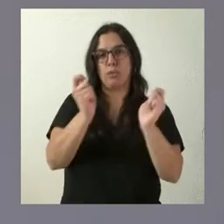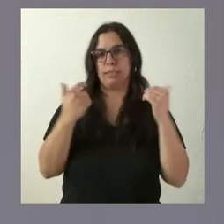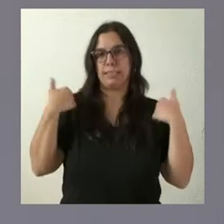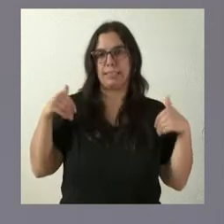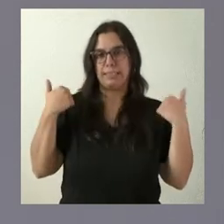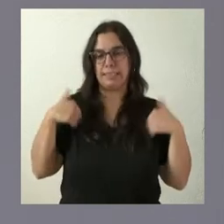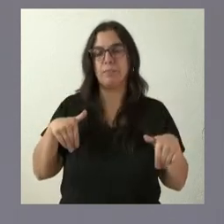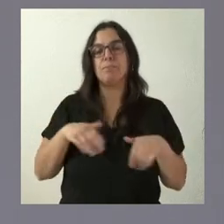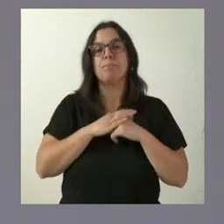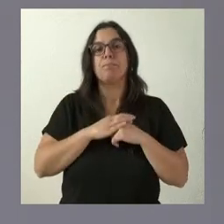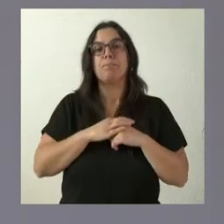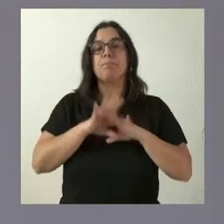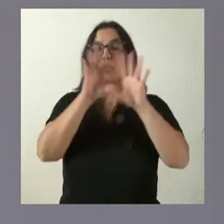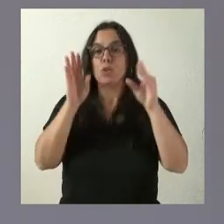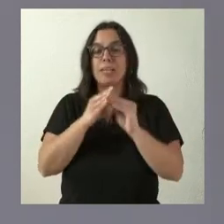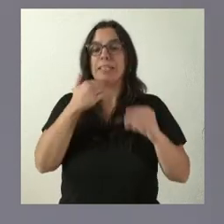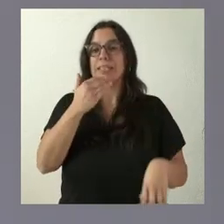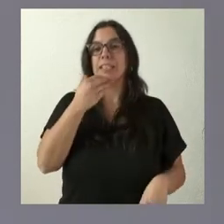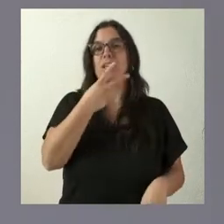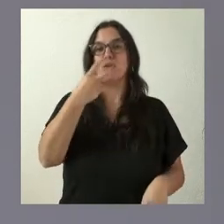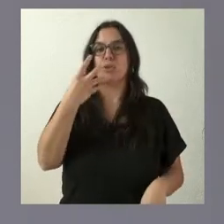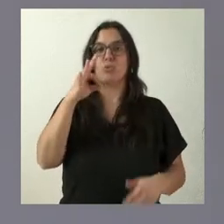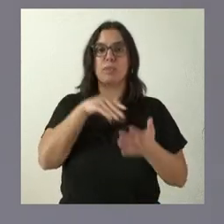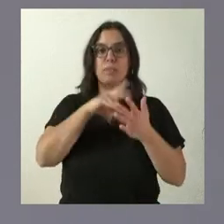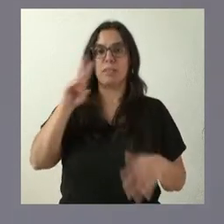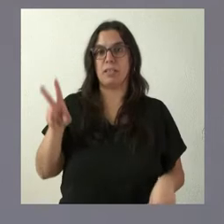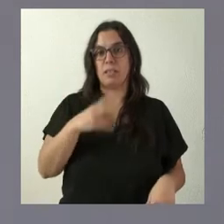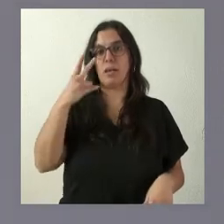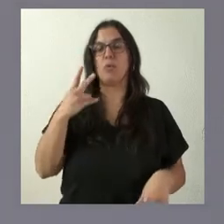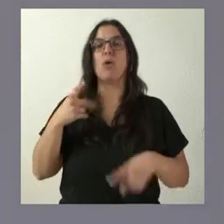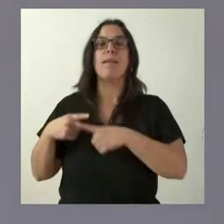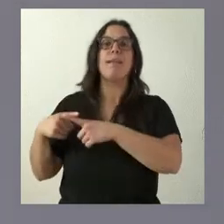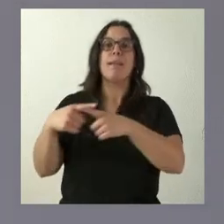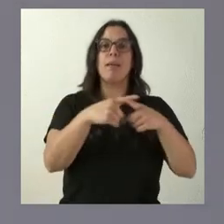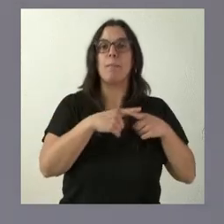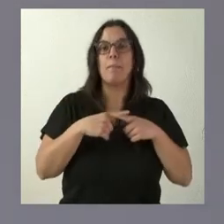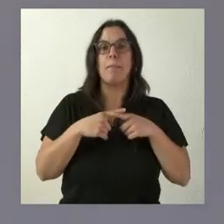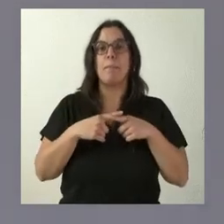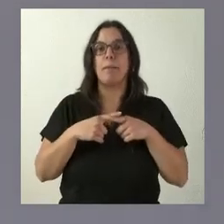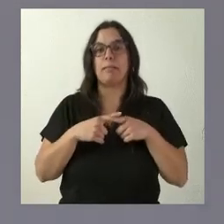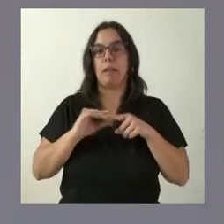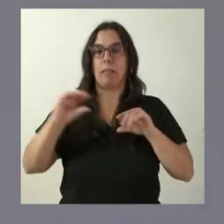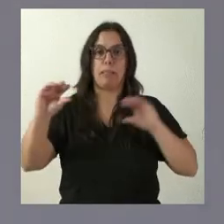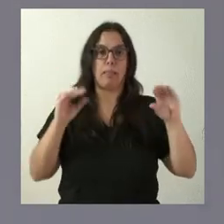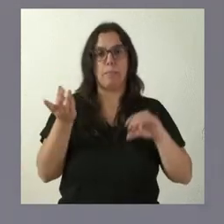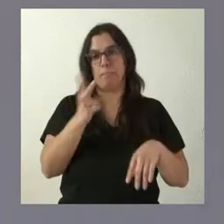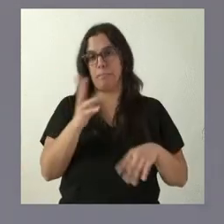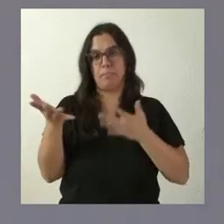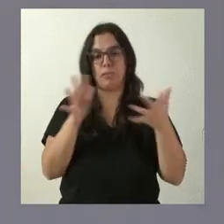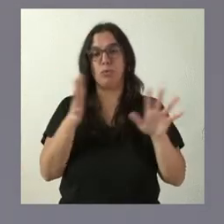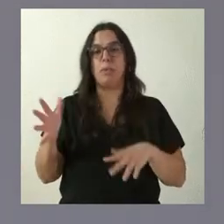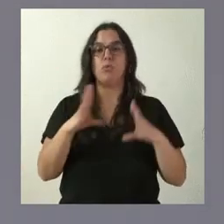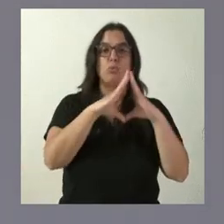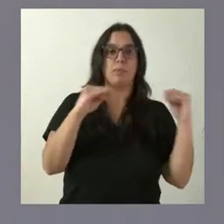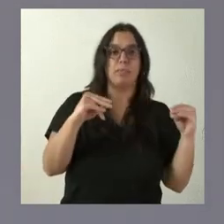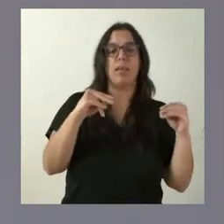En conjunto, por tanto, casi 250.000 euros a distribuir a partes similares entre universidades y